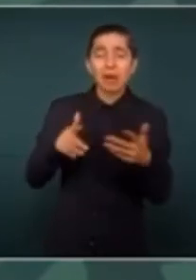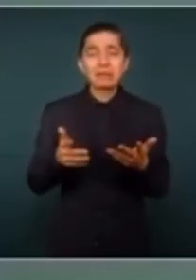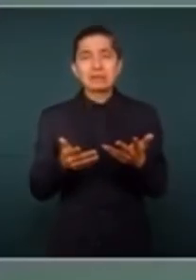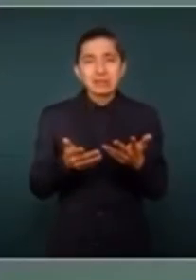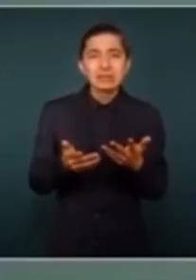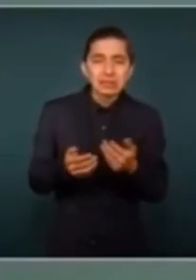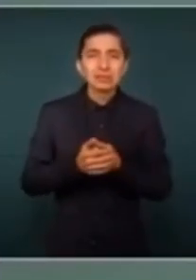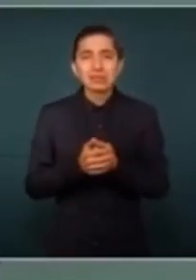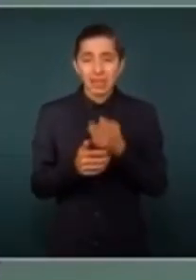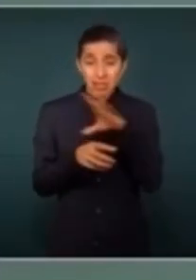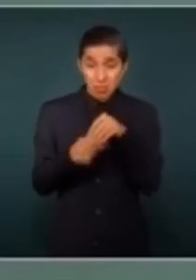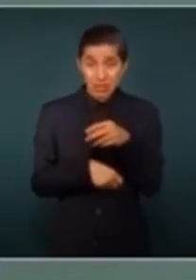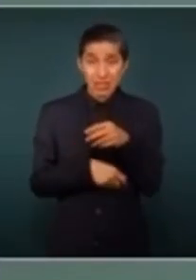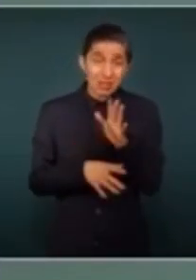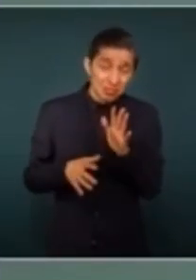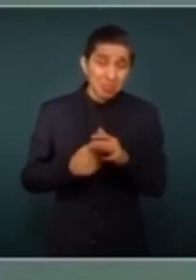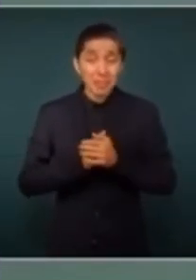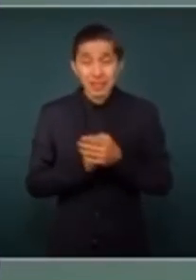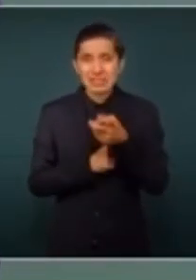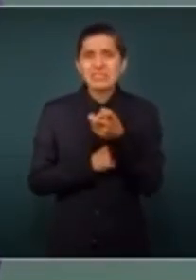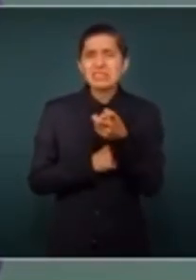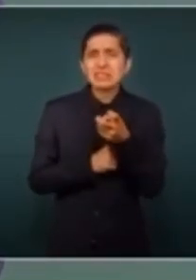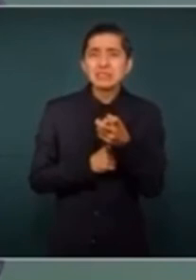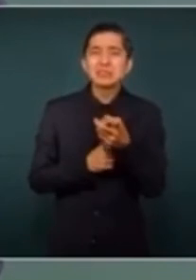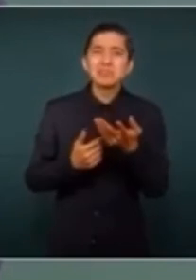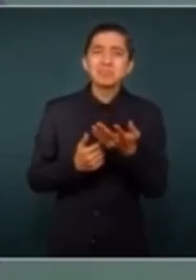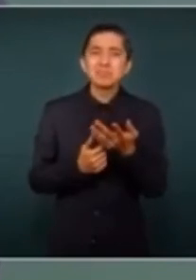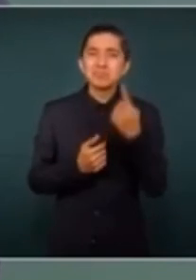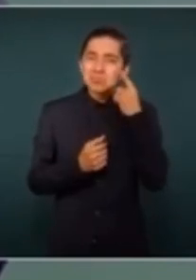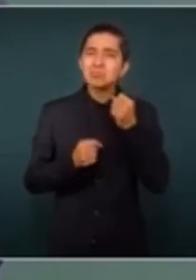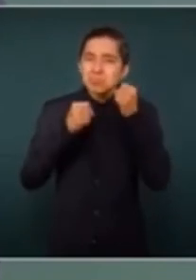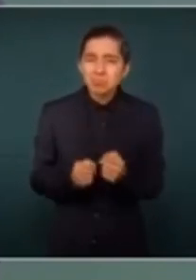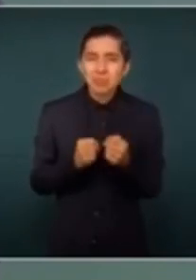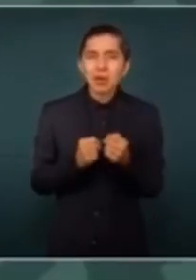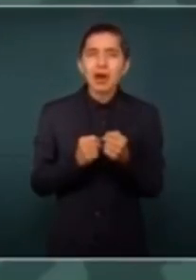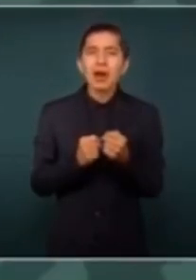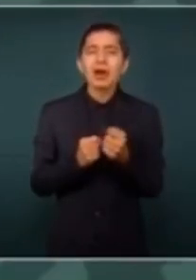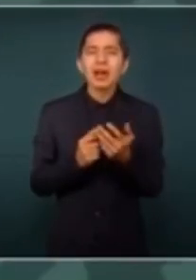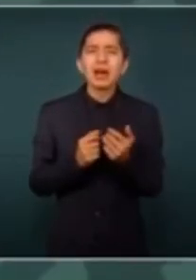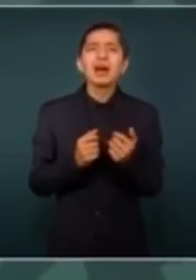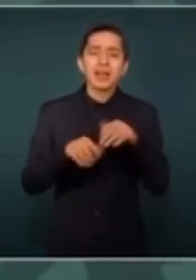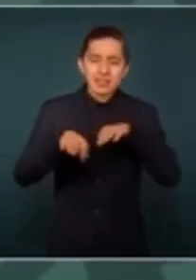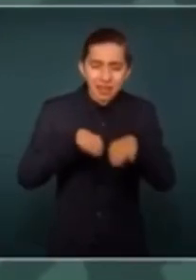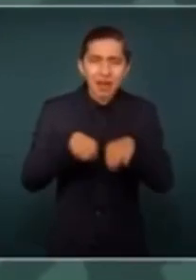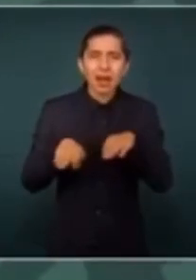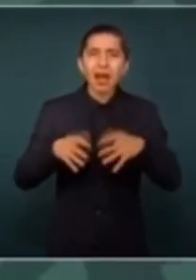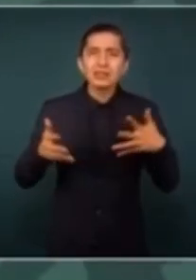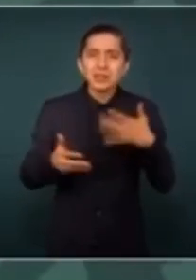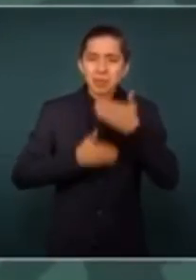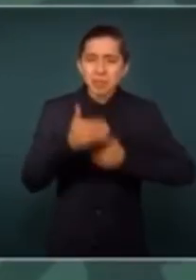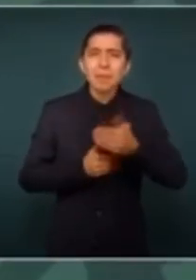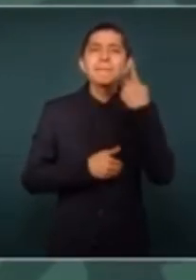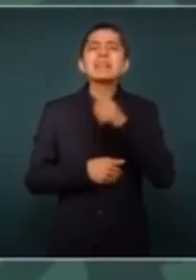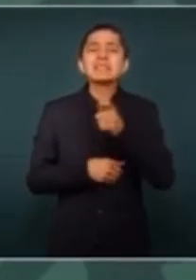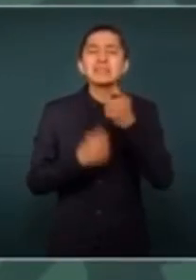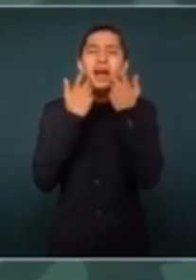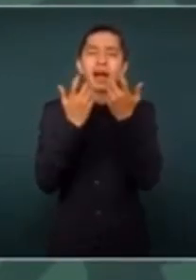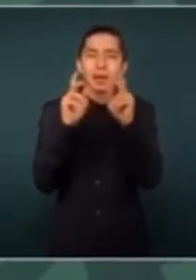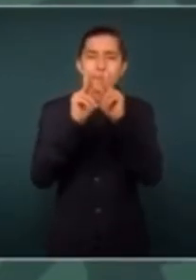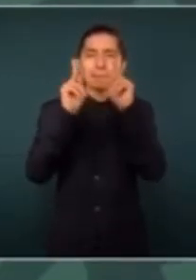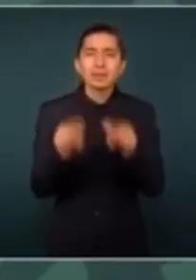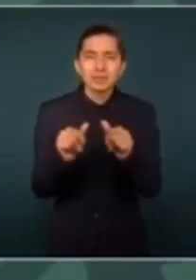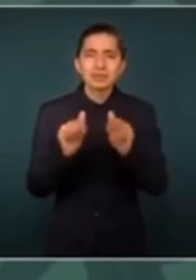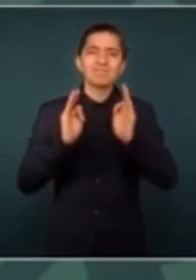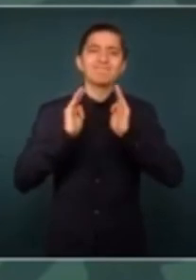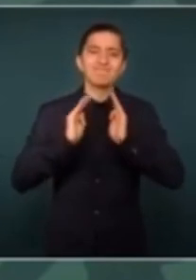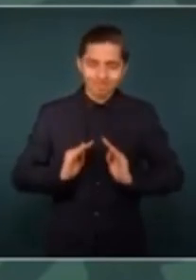esto tiene que ver, sin duda, con el trabajo que se está llevando a cabo para garantizar la paz y